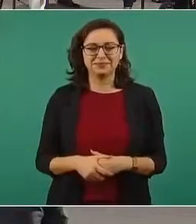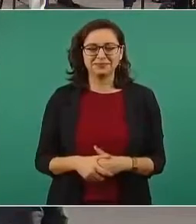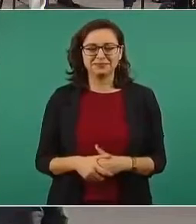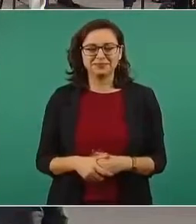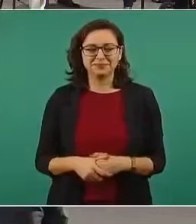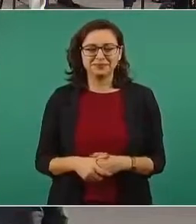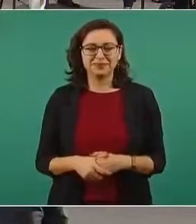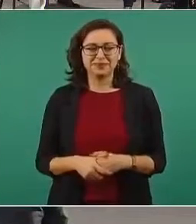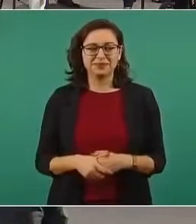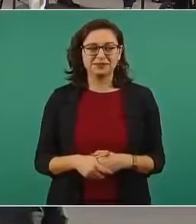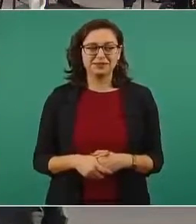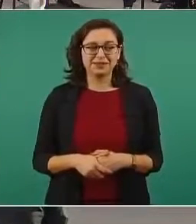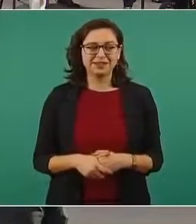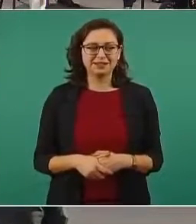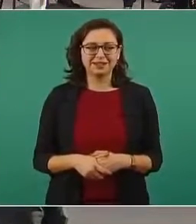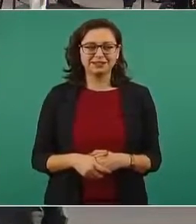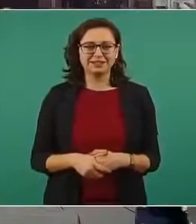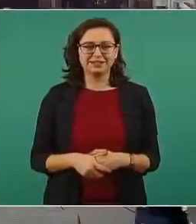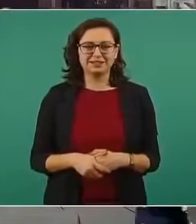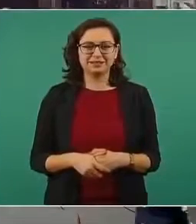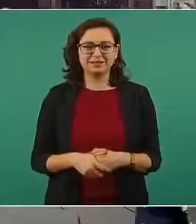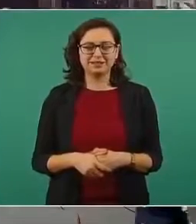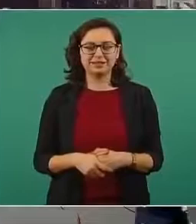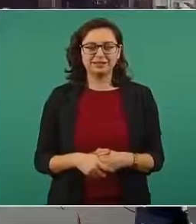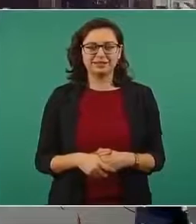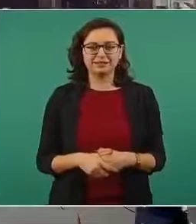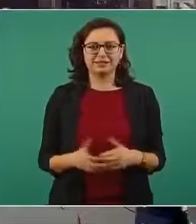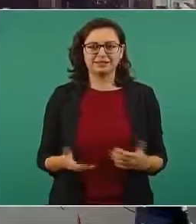Y ahora sí la carta.